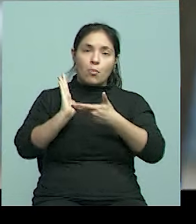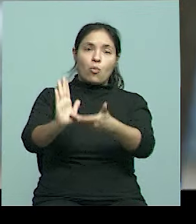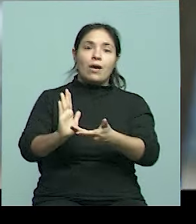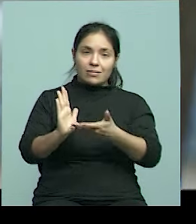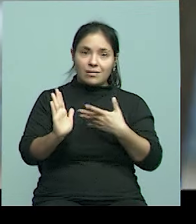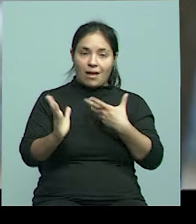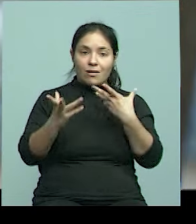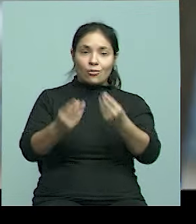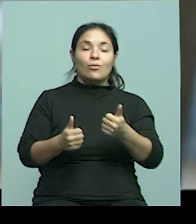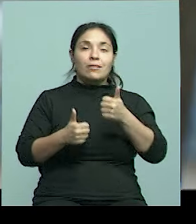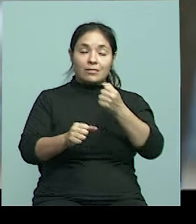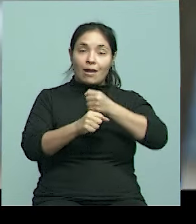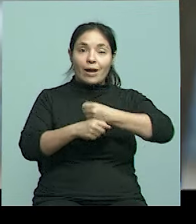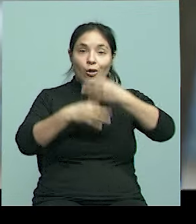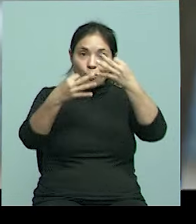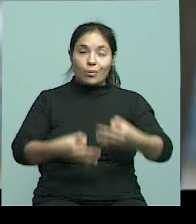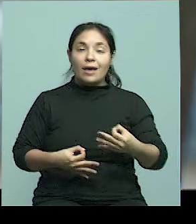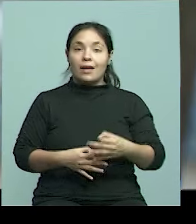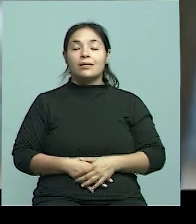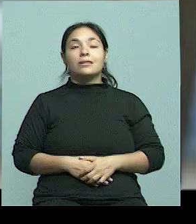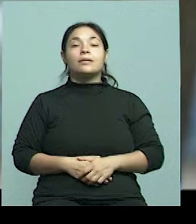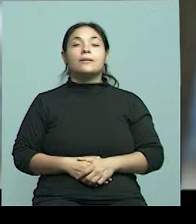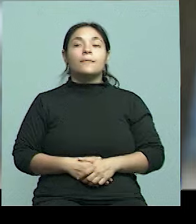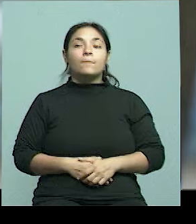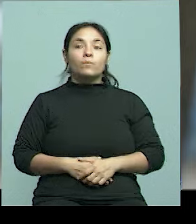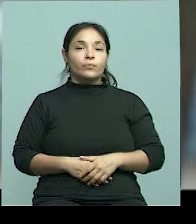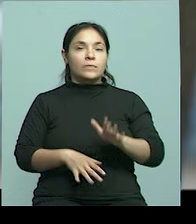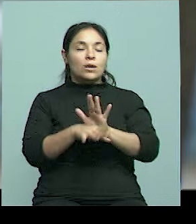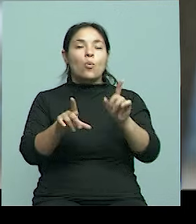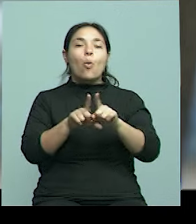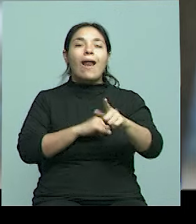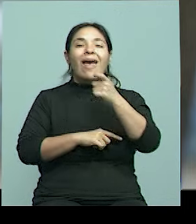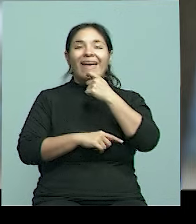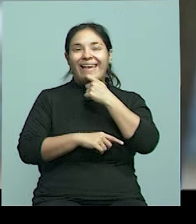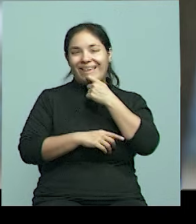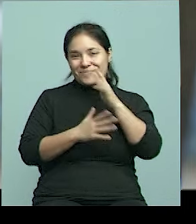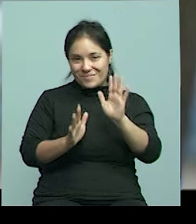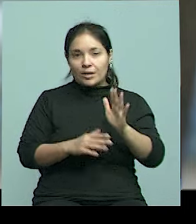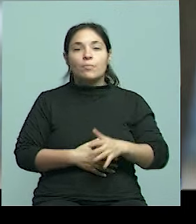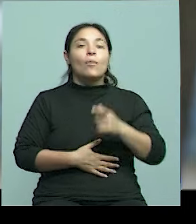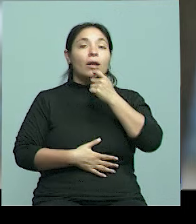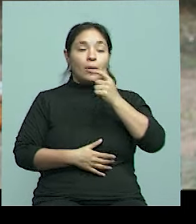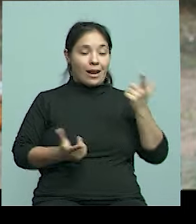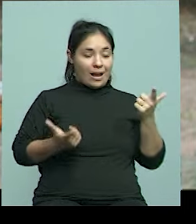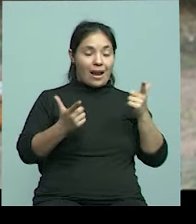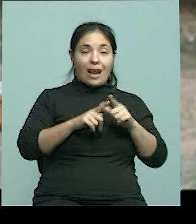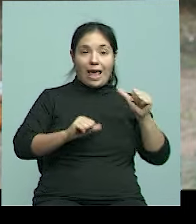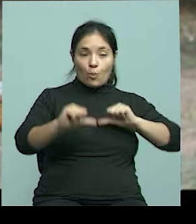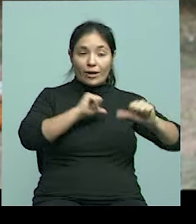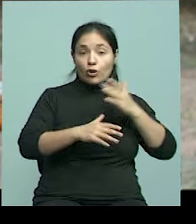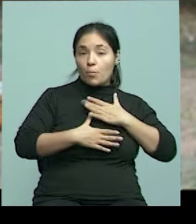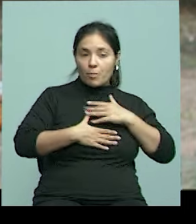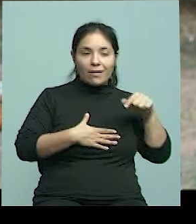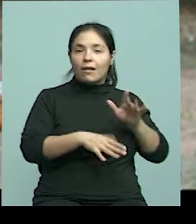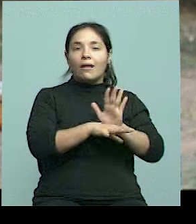y que funciona bien, y que es un ejemplo, por ejemplo, nuestro laboratorio es un ejemplo de algo